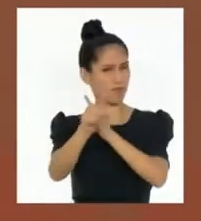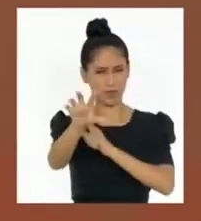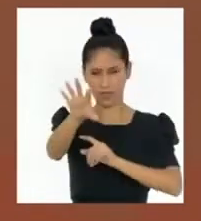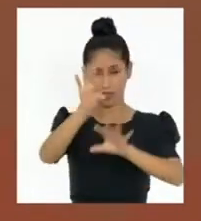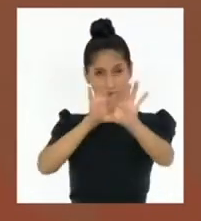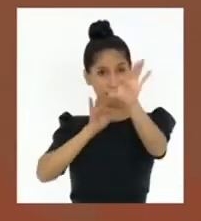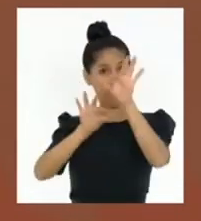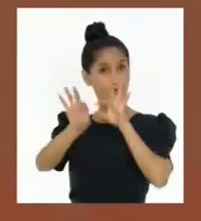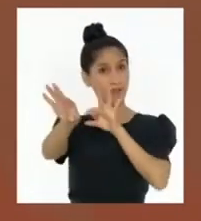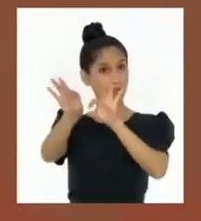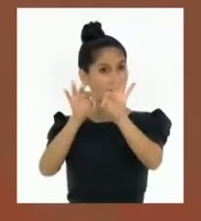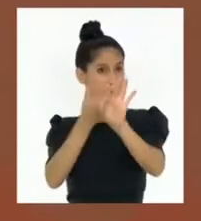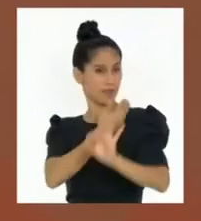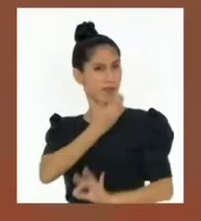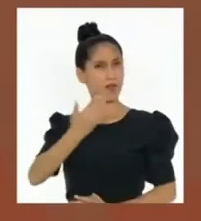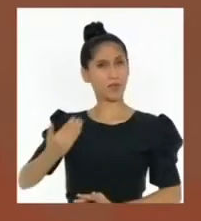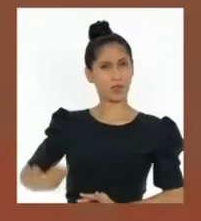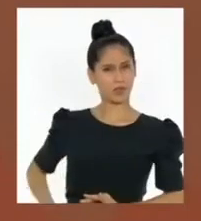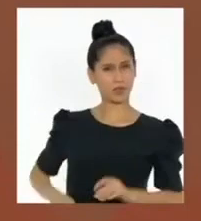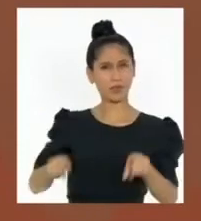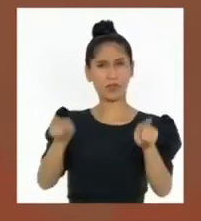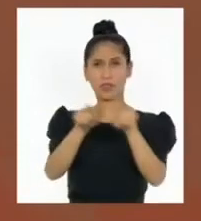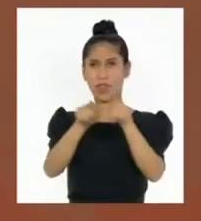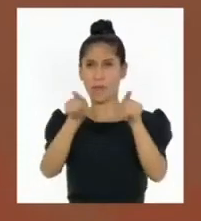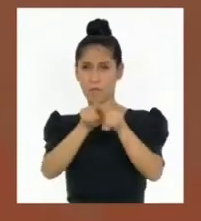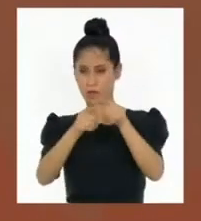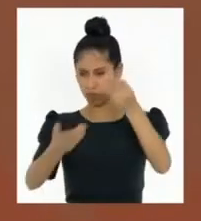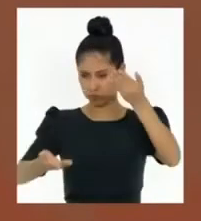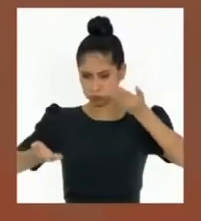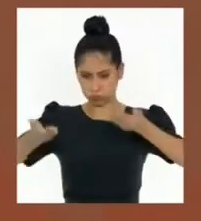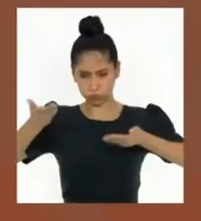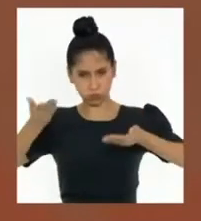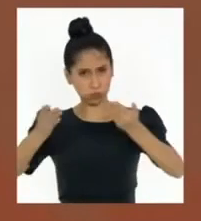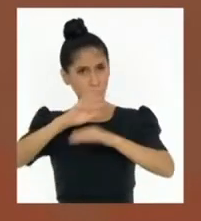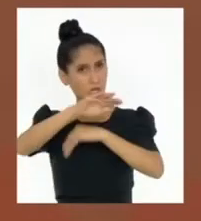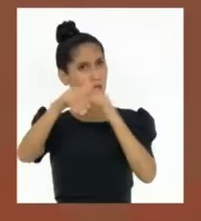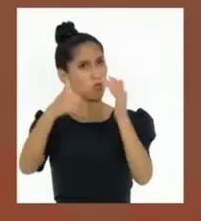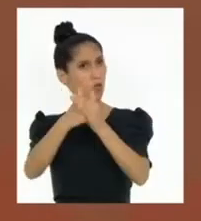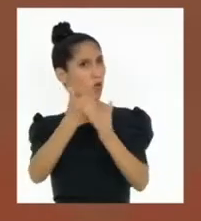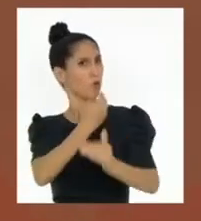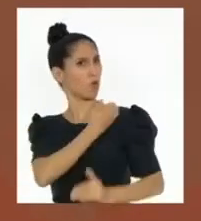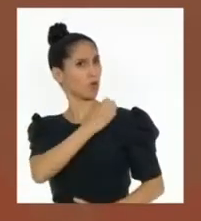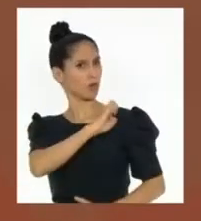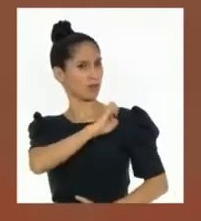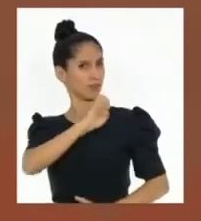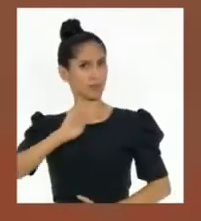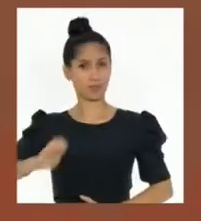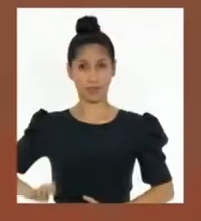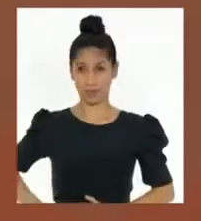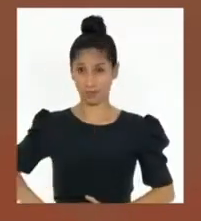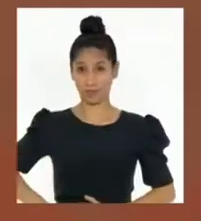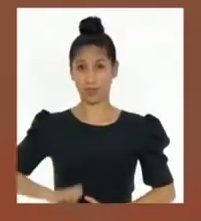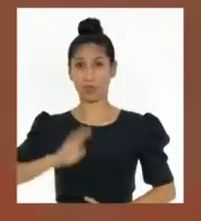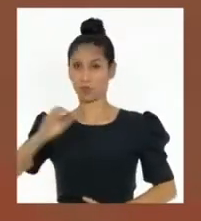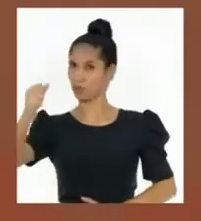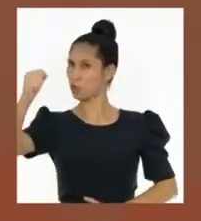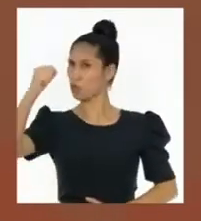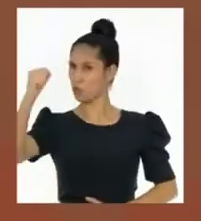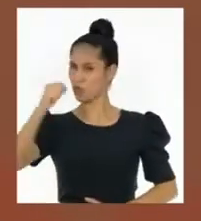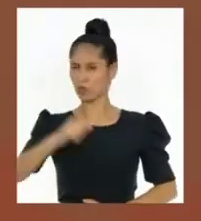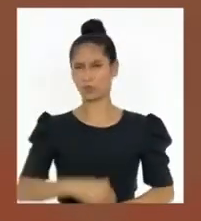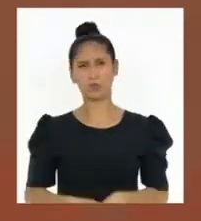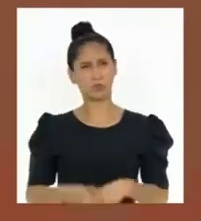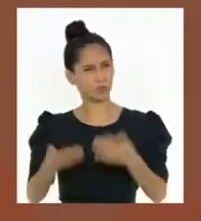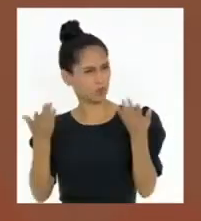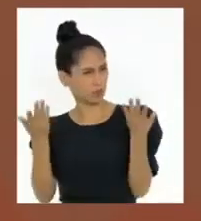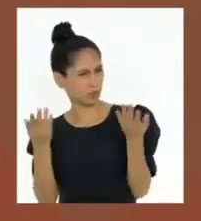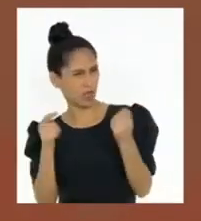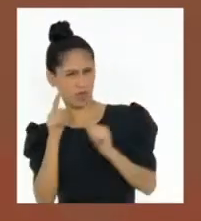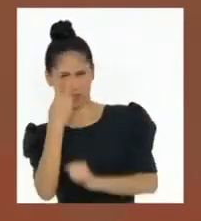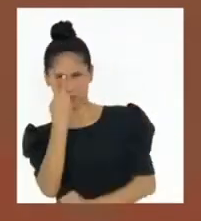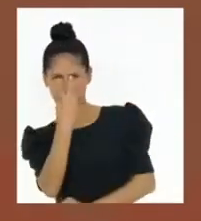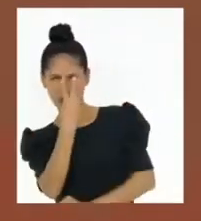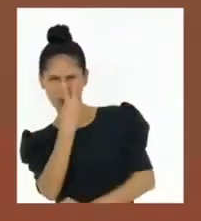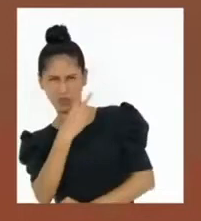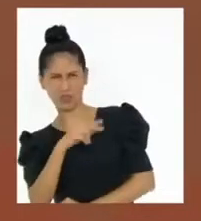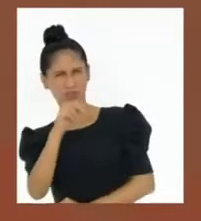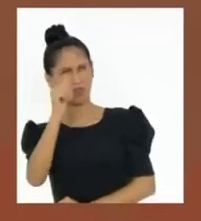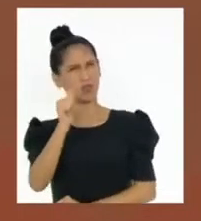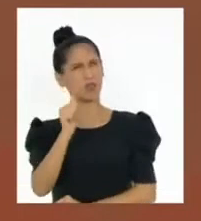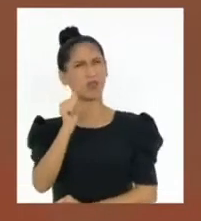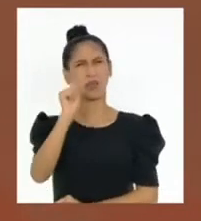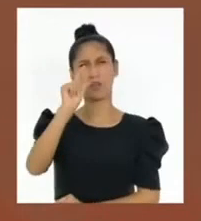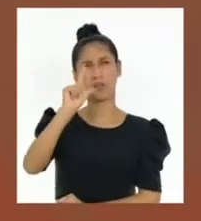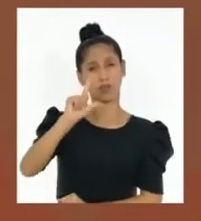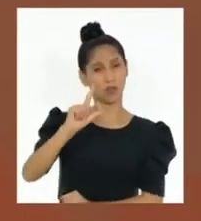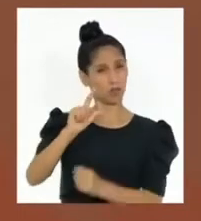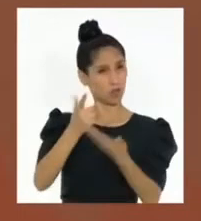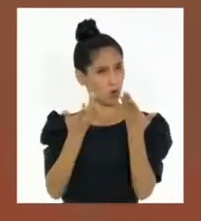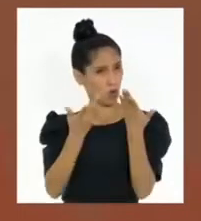autónomo y equilibrado de los poderes del Estado. Uy, a ver, ver. Alternancia en el poder quiere decir que